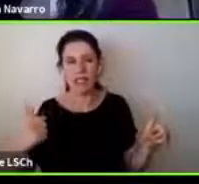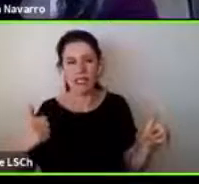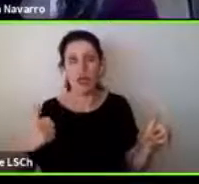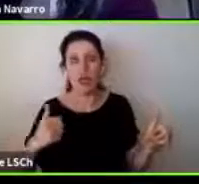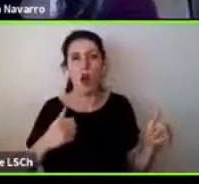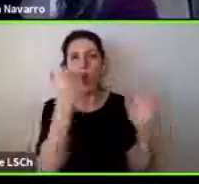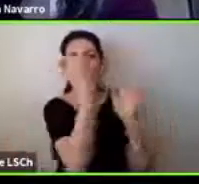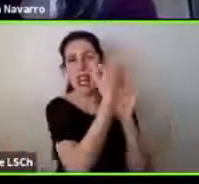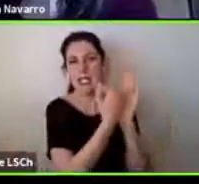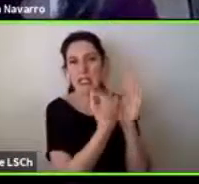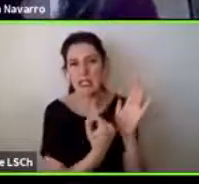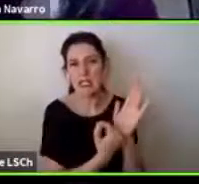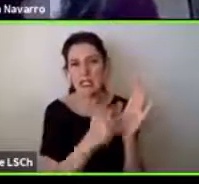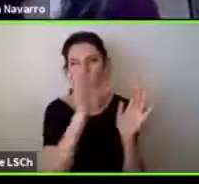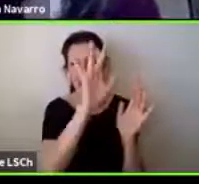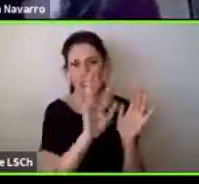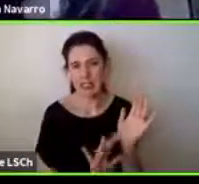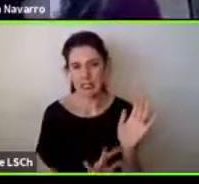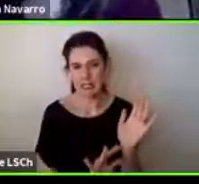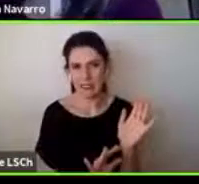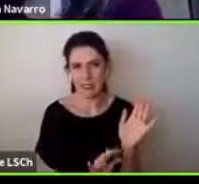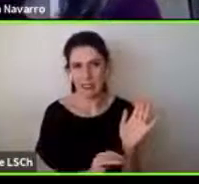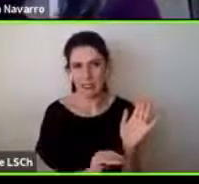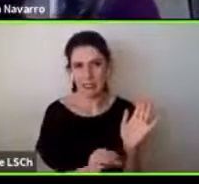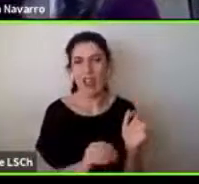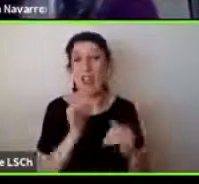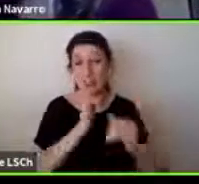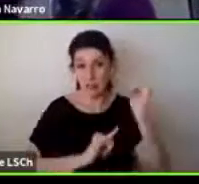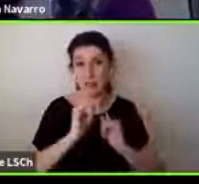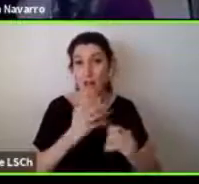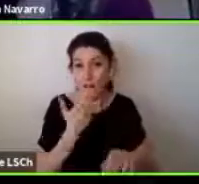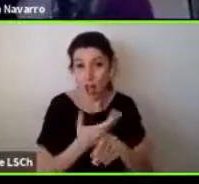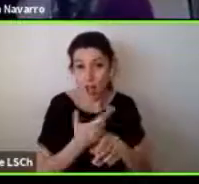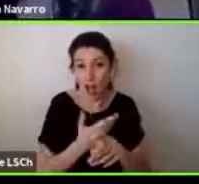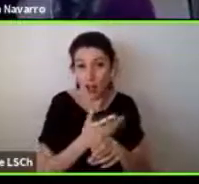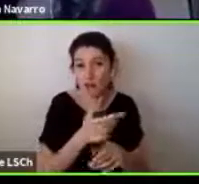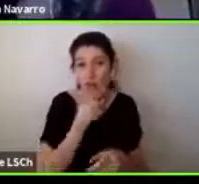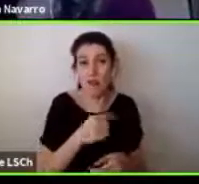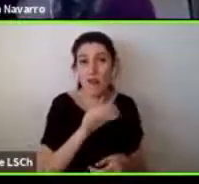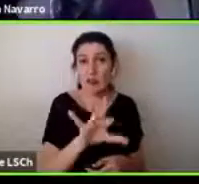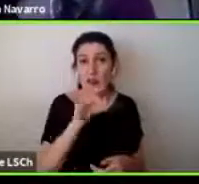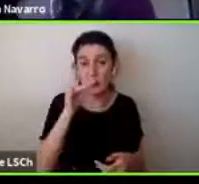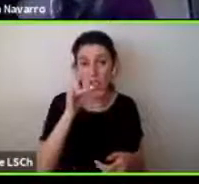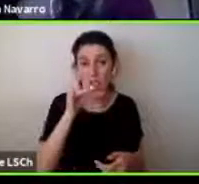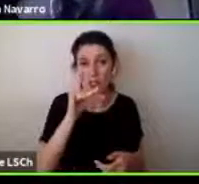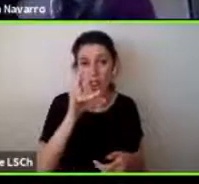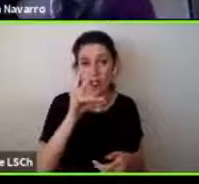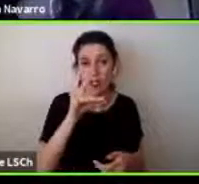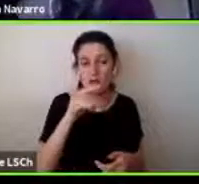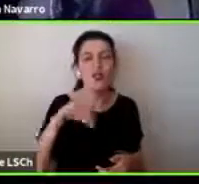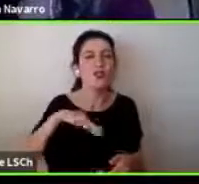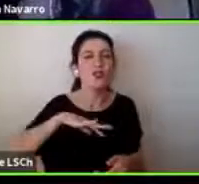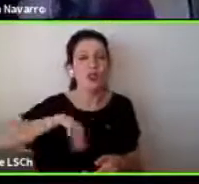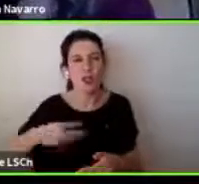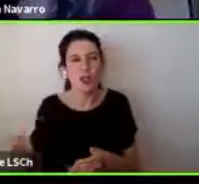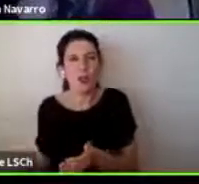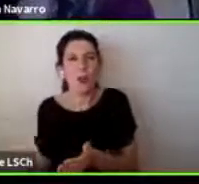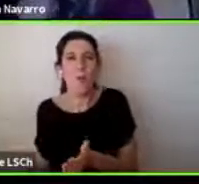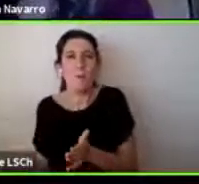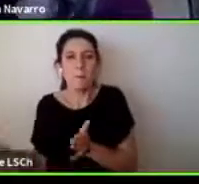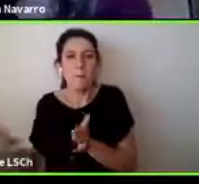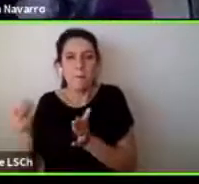quizás podemos encontrarnos fácilmente en internet y que no era el aporte adicional que nosotros podíamos hacer y creo que nuestra